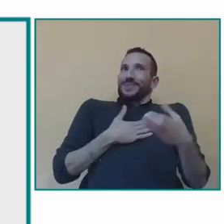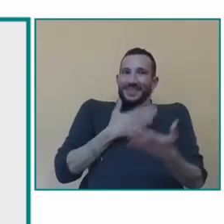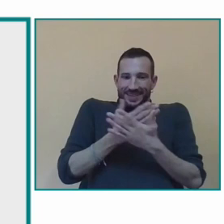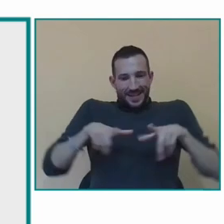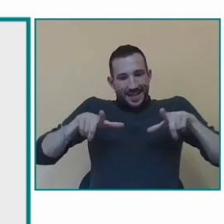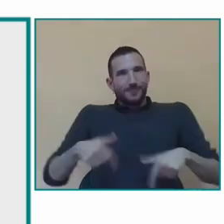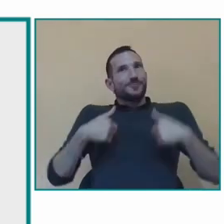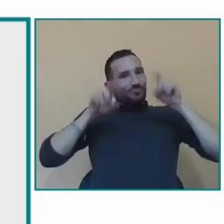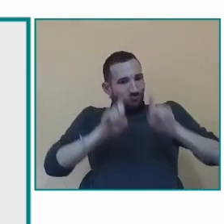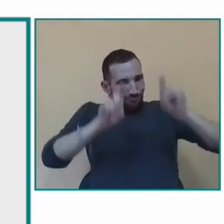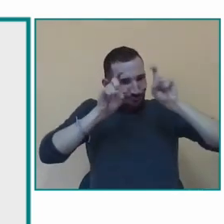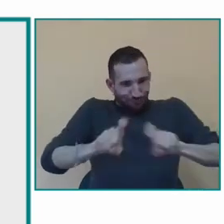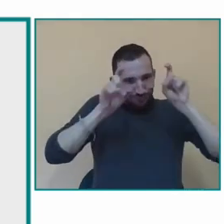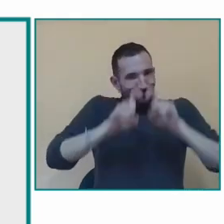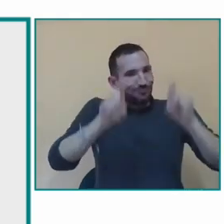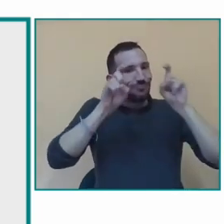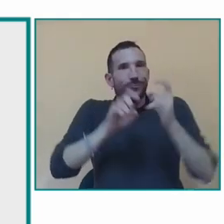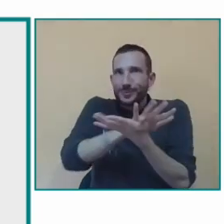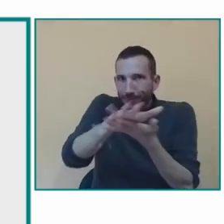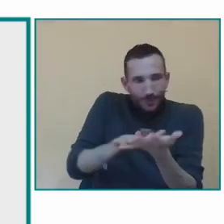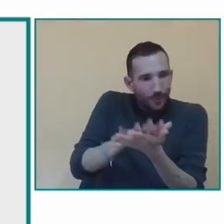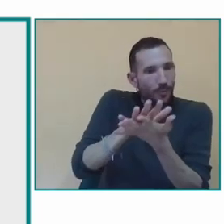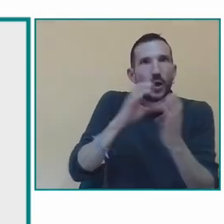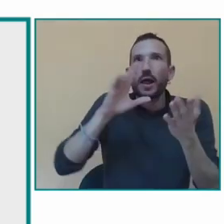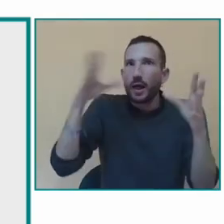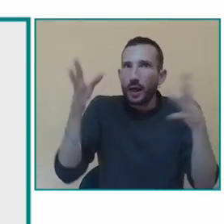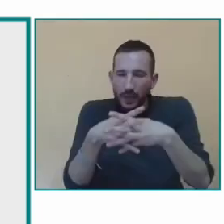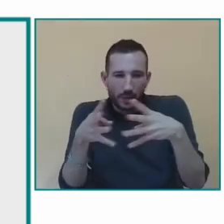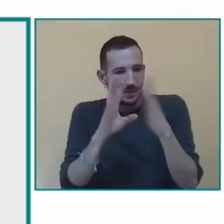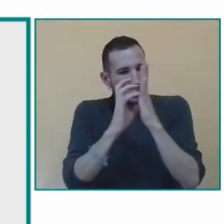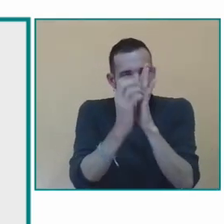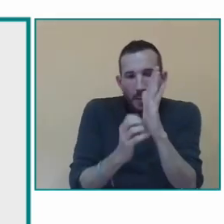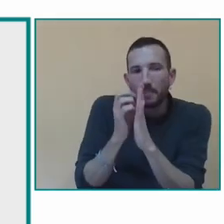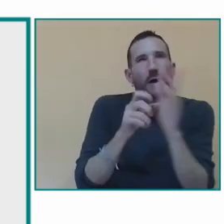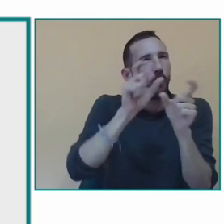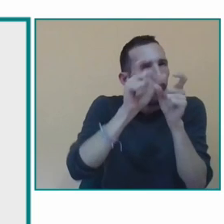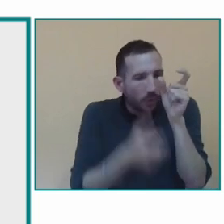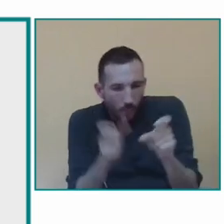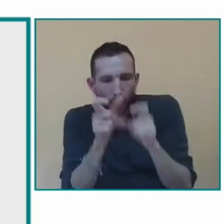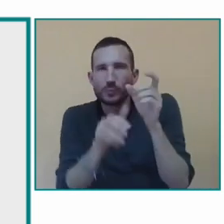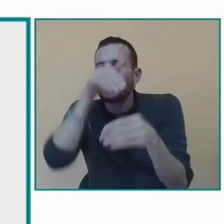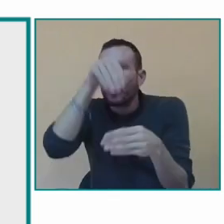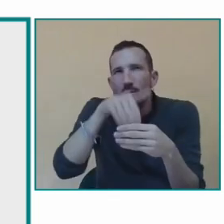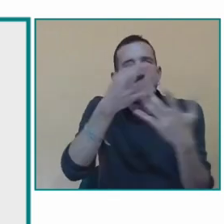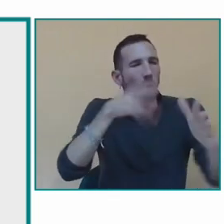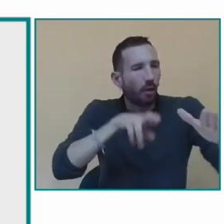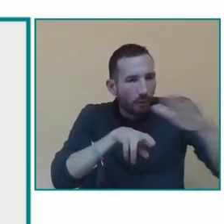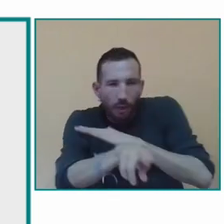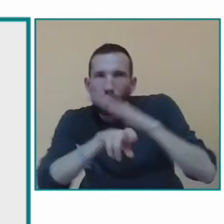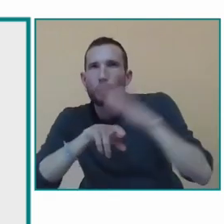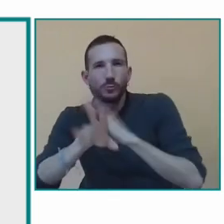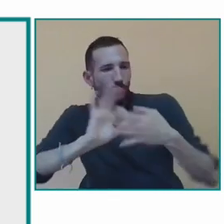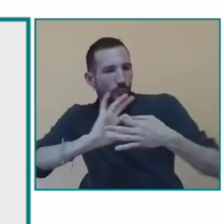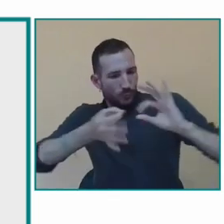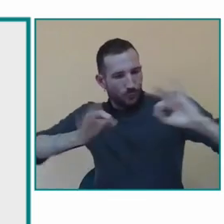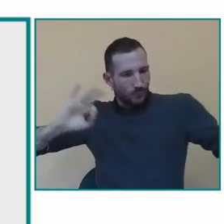trabaja individualmente con los alumnos sordos en pequeño grupo pues para trabajar la lengua de signos tanto de